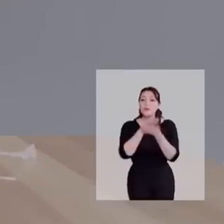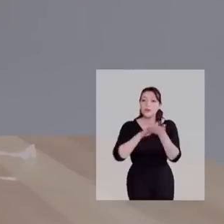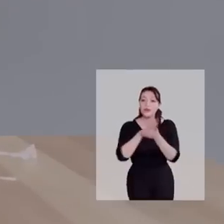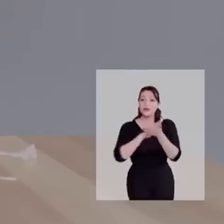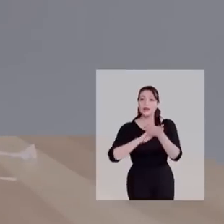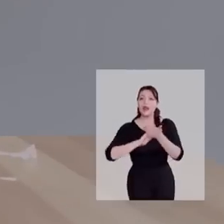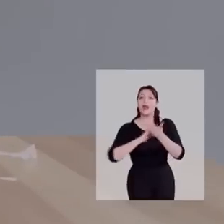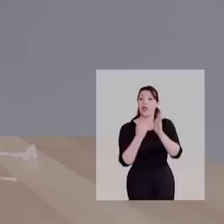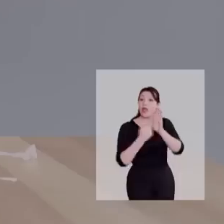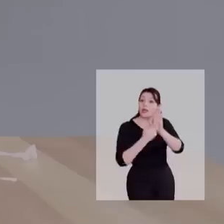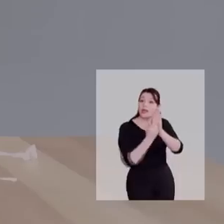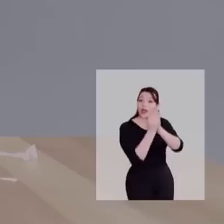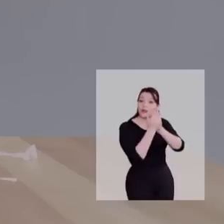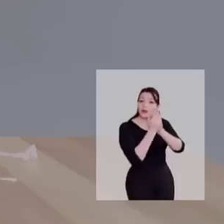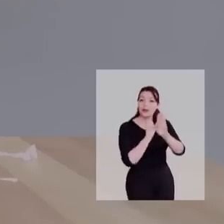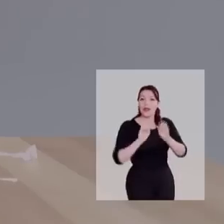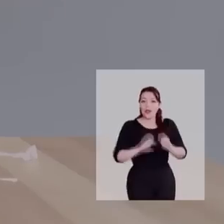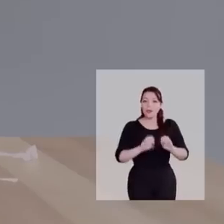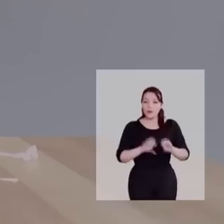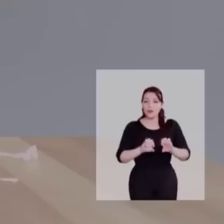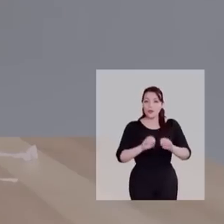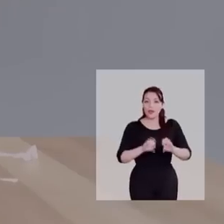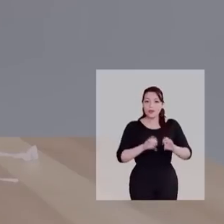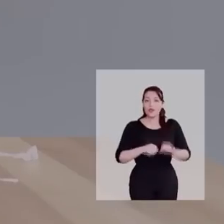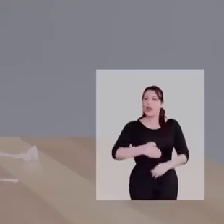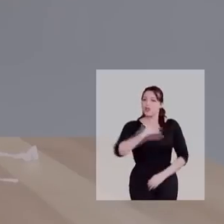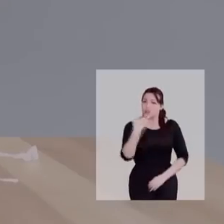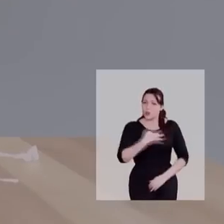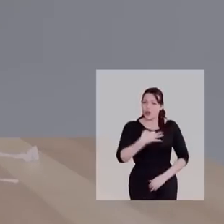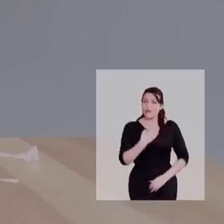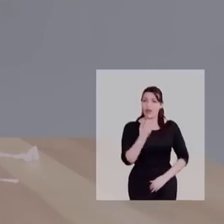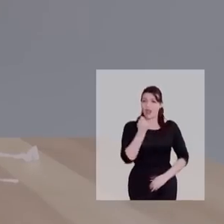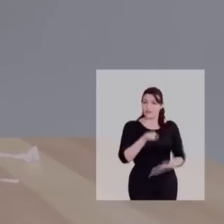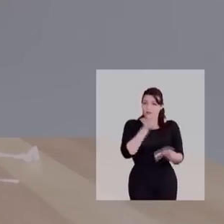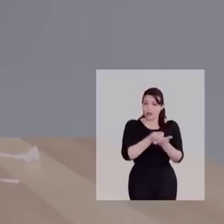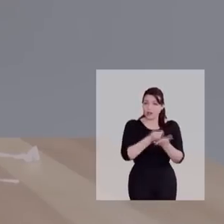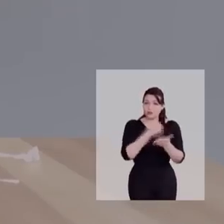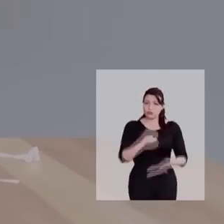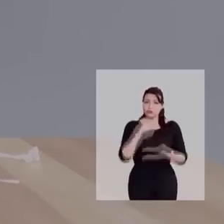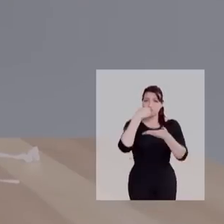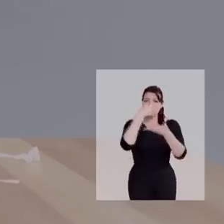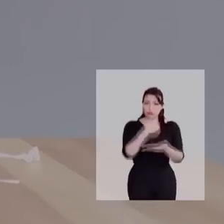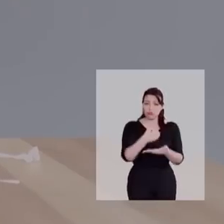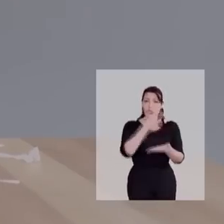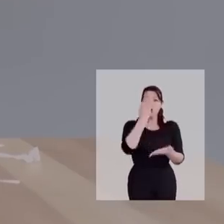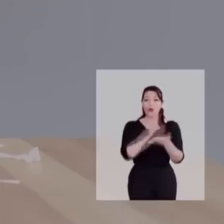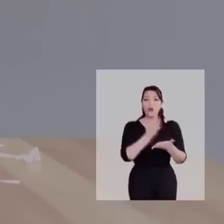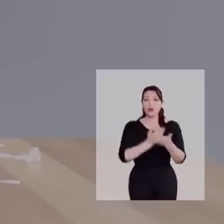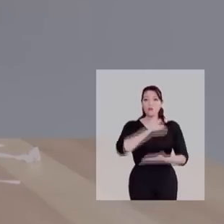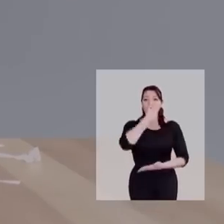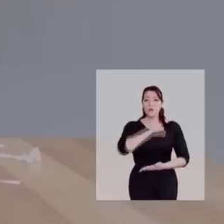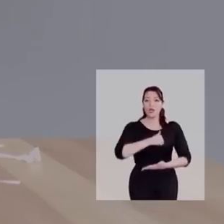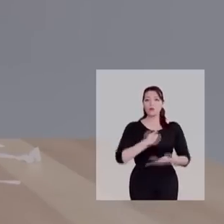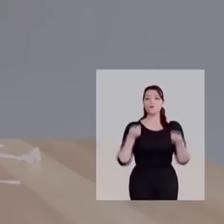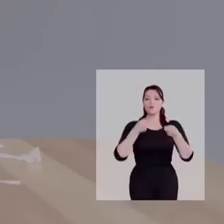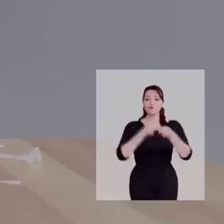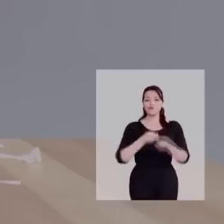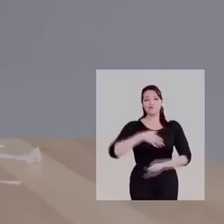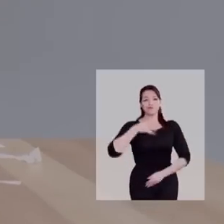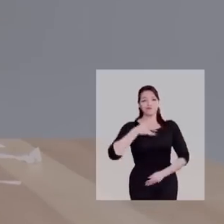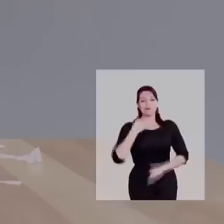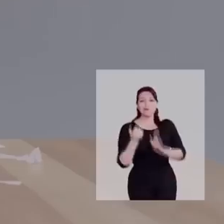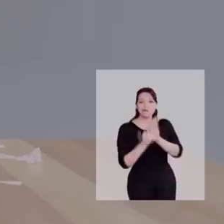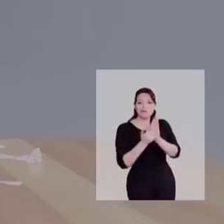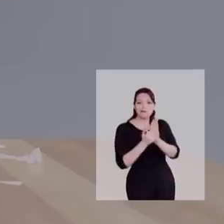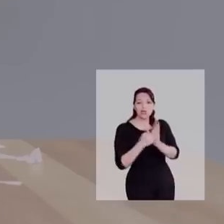Por ejemplo, este artículo es sobre educación, asegurada al financiamiento de los colegios particulares subvencionados. Lamentablemente,